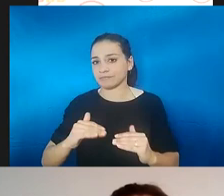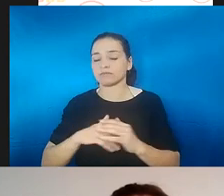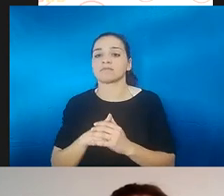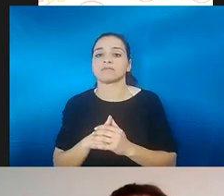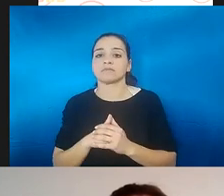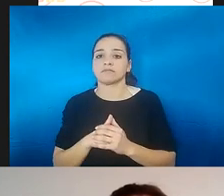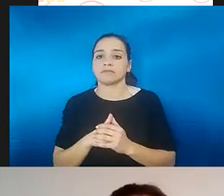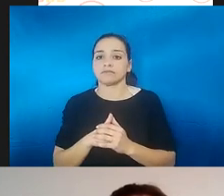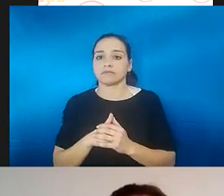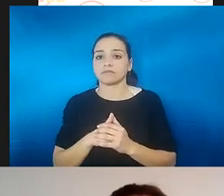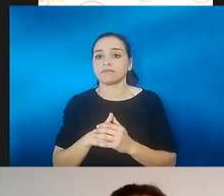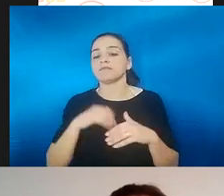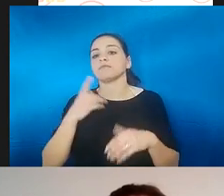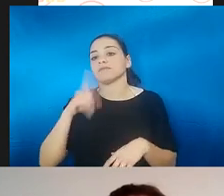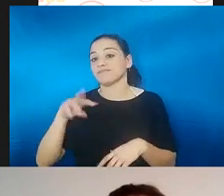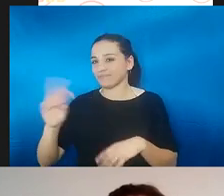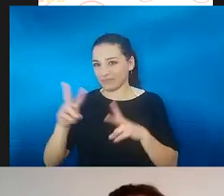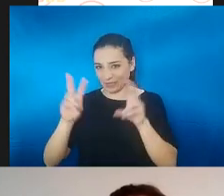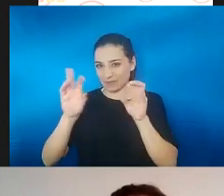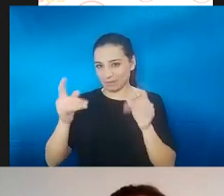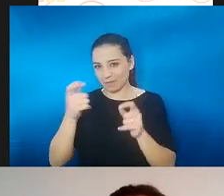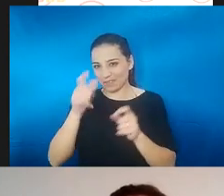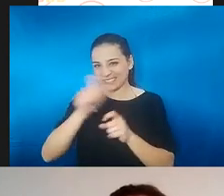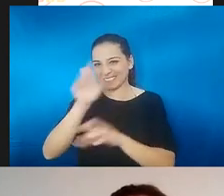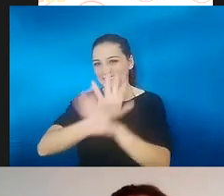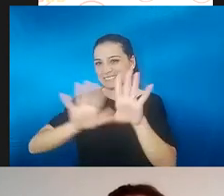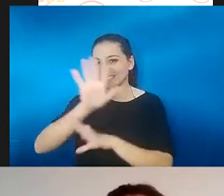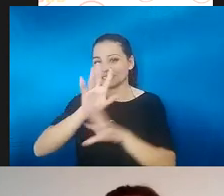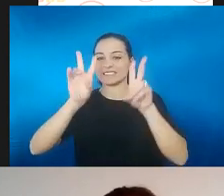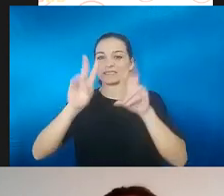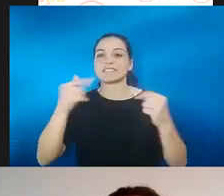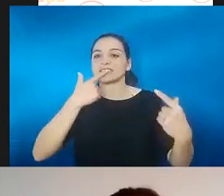hay otro tema que se confunde un poco, que es el de los sabores.